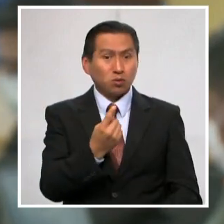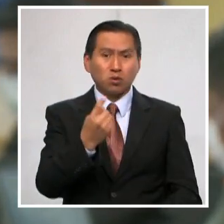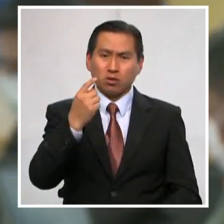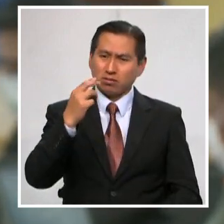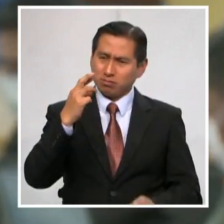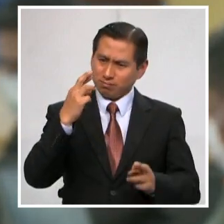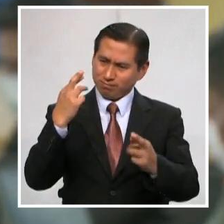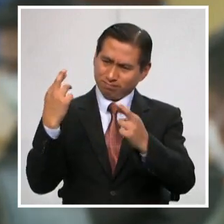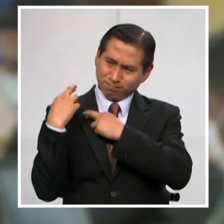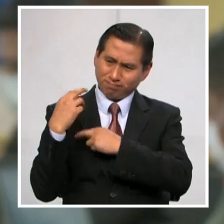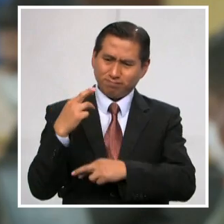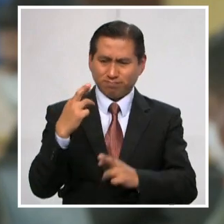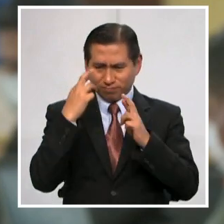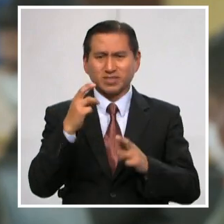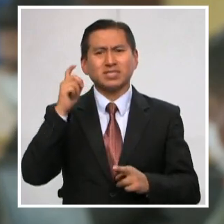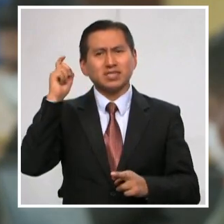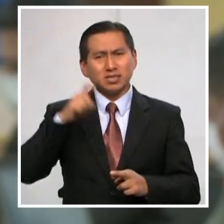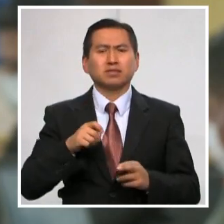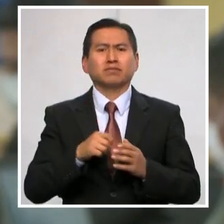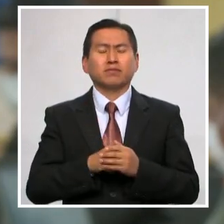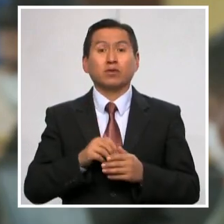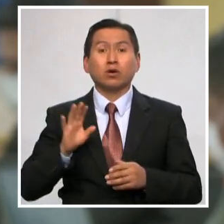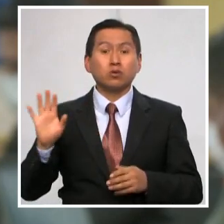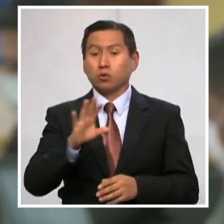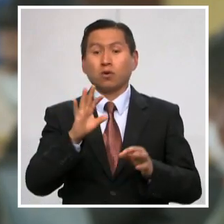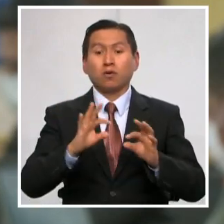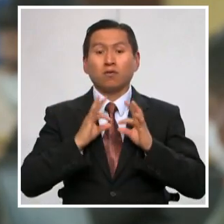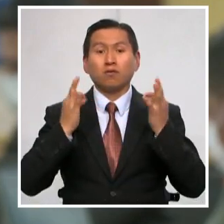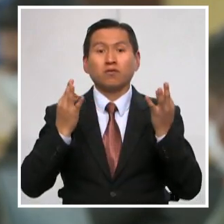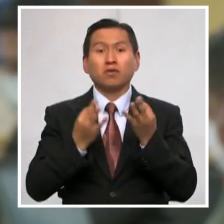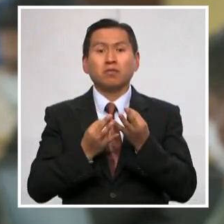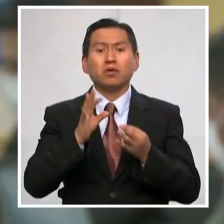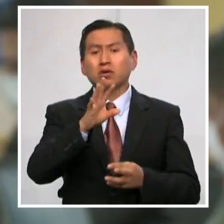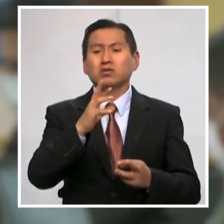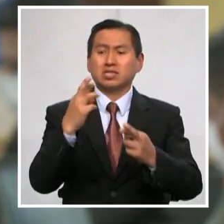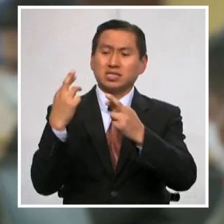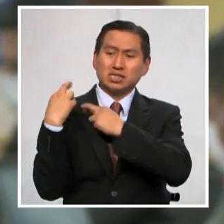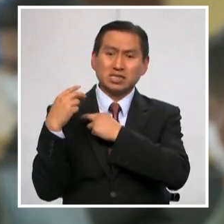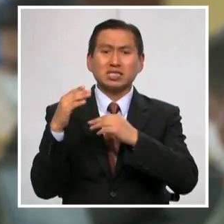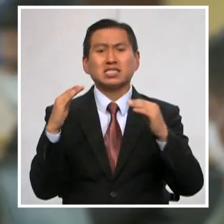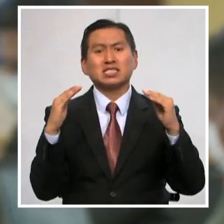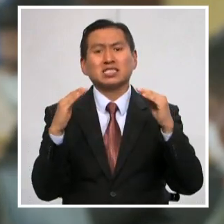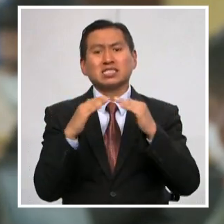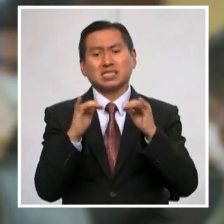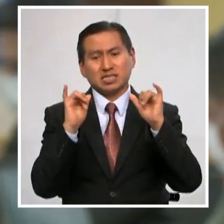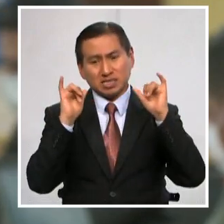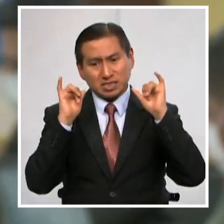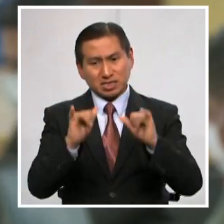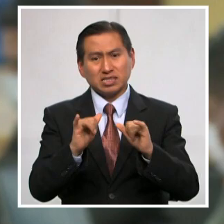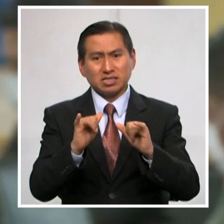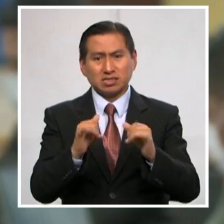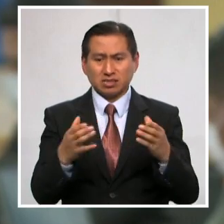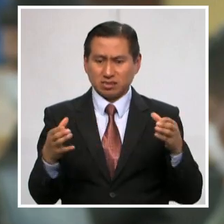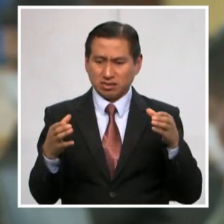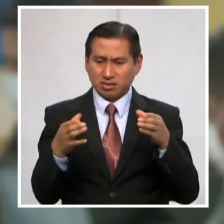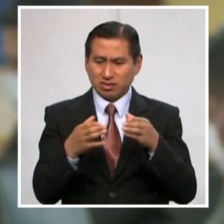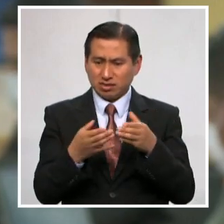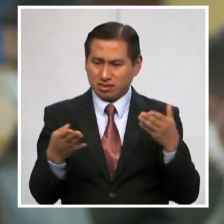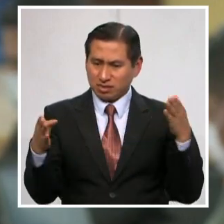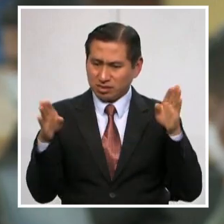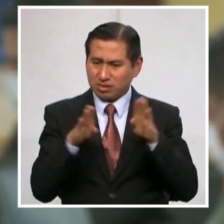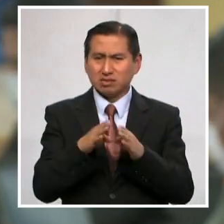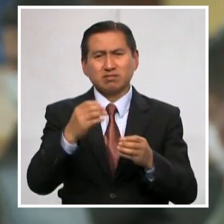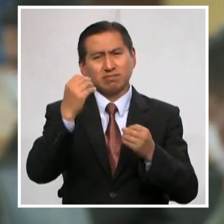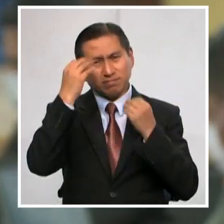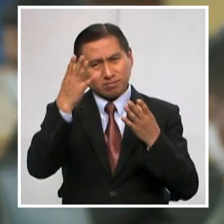nuestro deber. A las familias les toca la obligación de quedarse en casa y cumplir la cuarentena. Hay